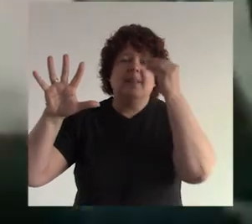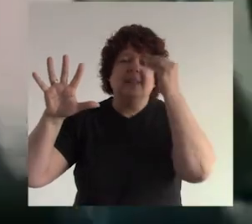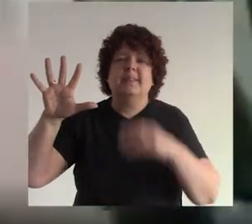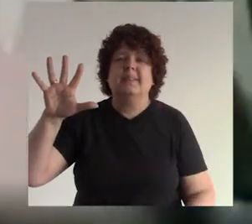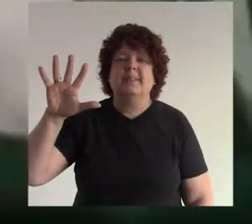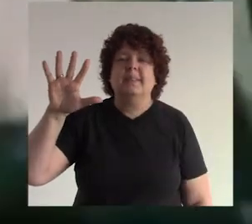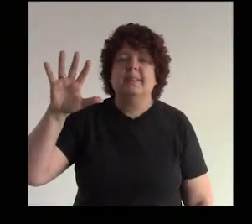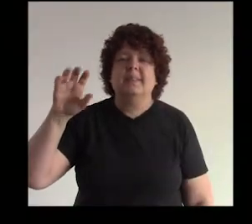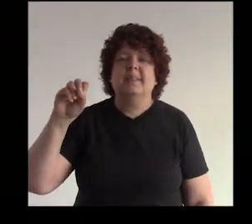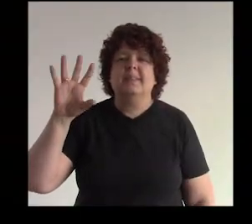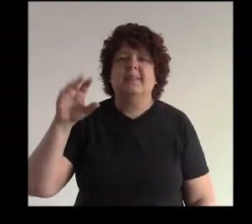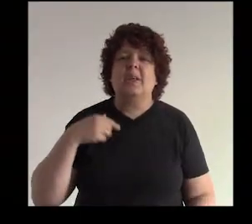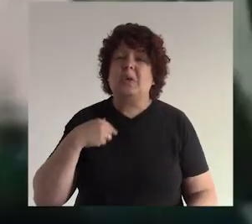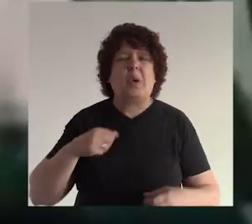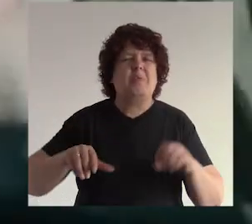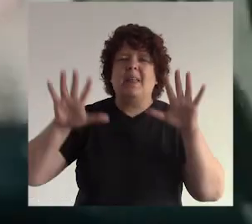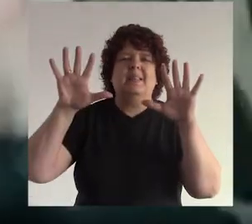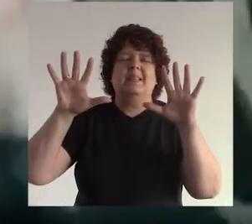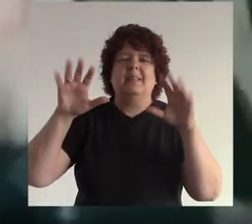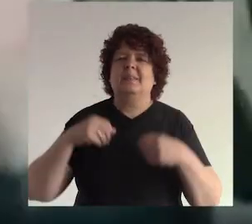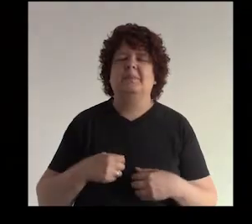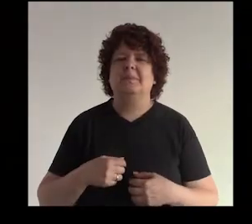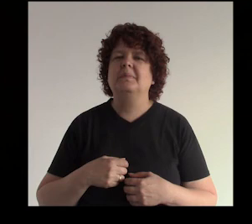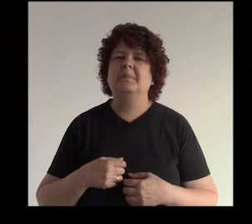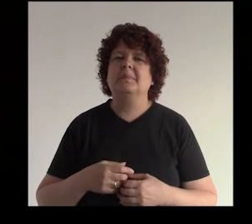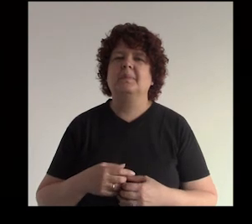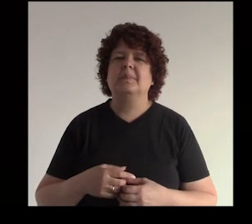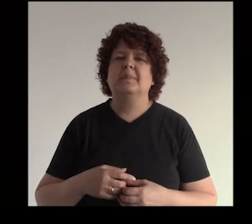yo me quedo más de diez yo me quedo más de cinco